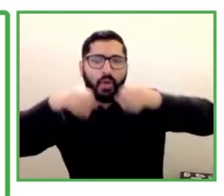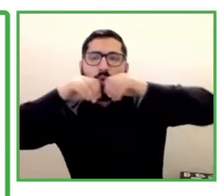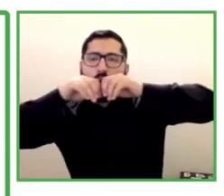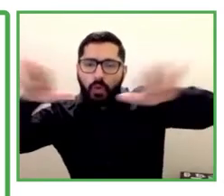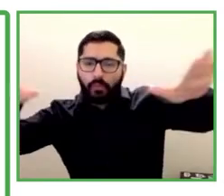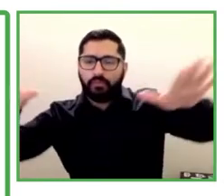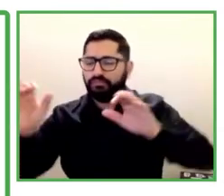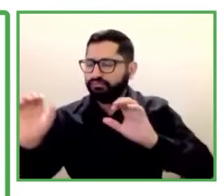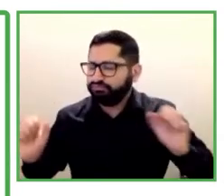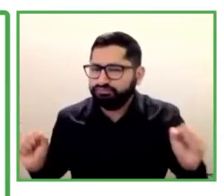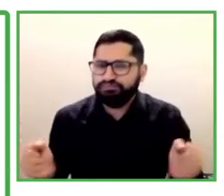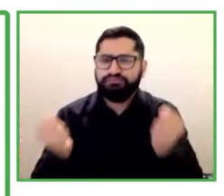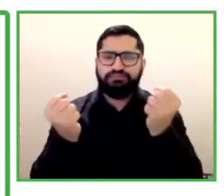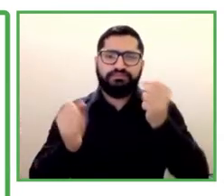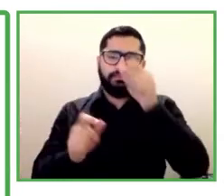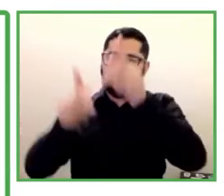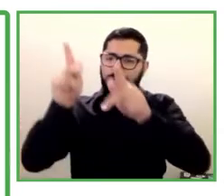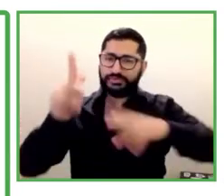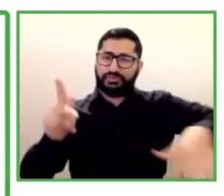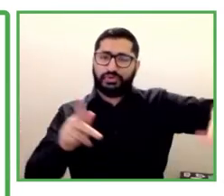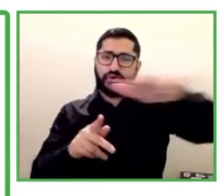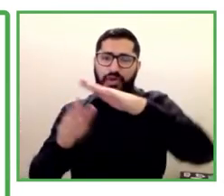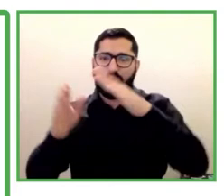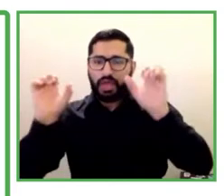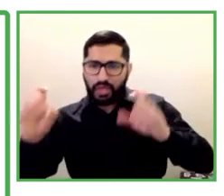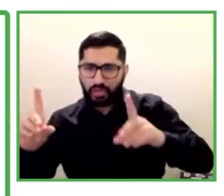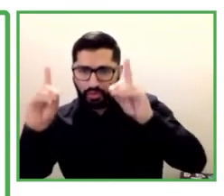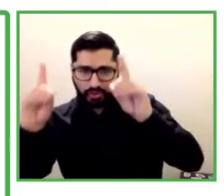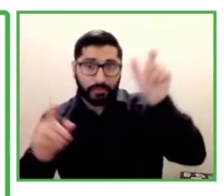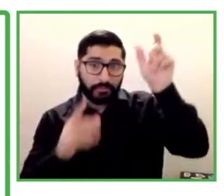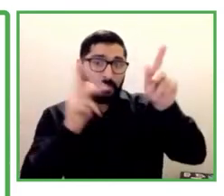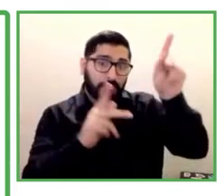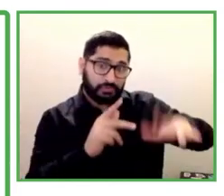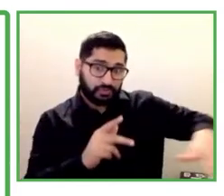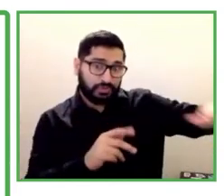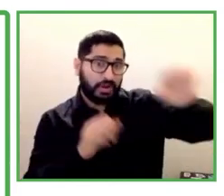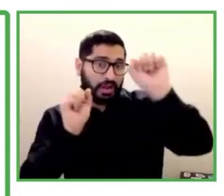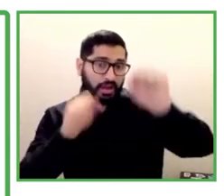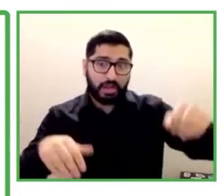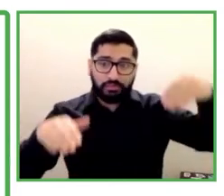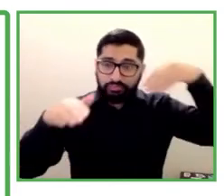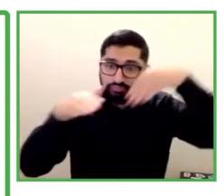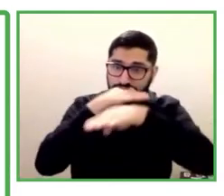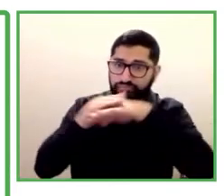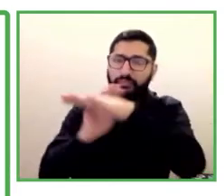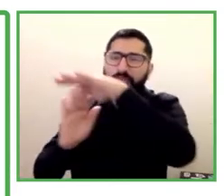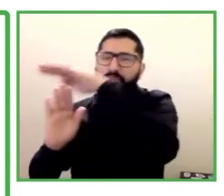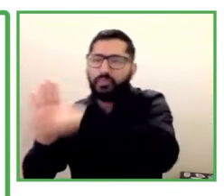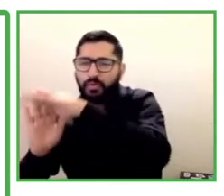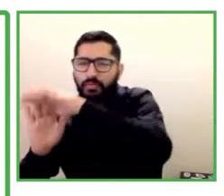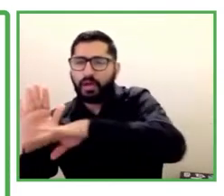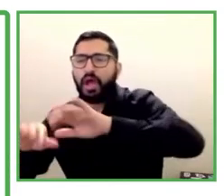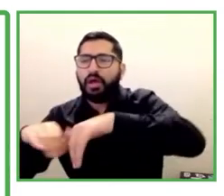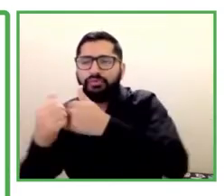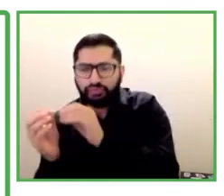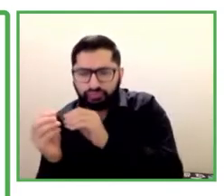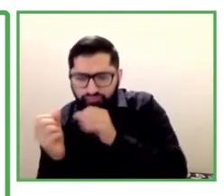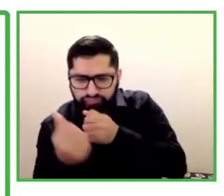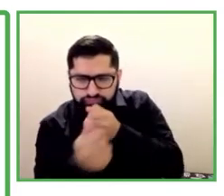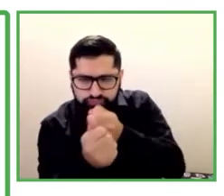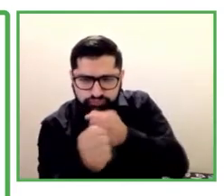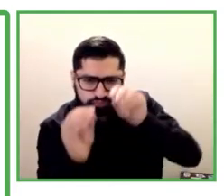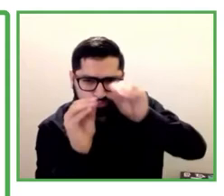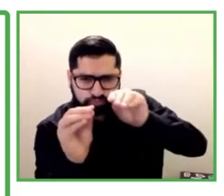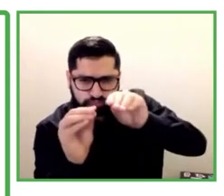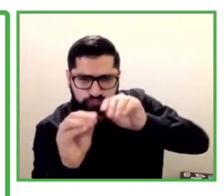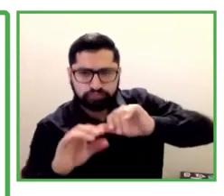ingresan al programa, les enseñamos habilidades para alinearlos con su potencial de